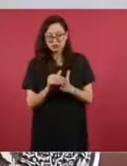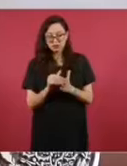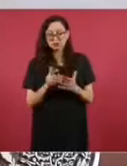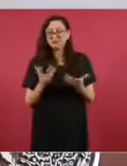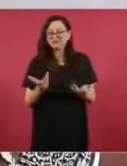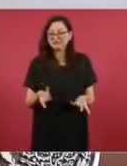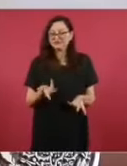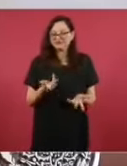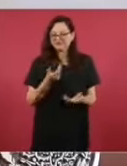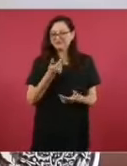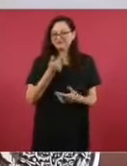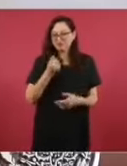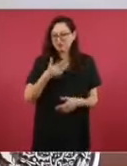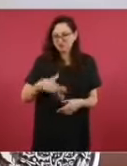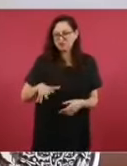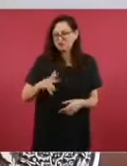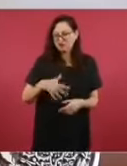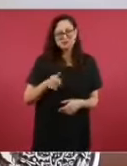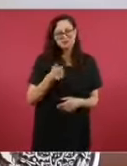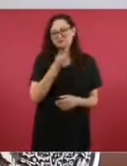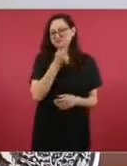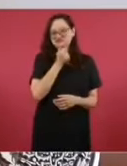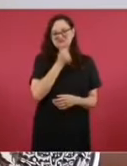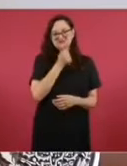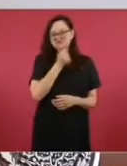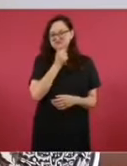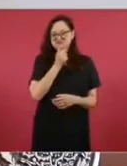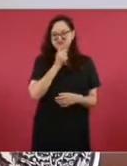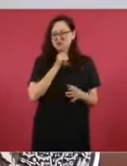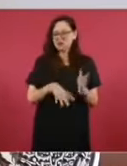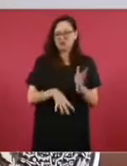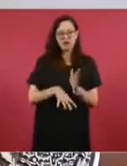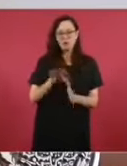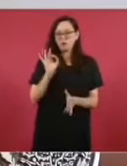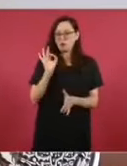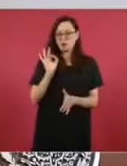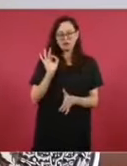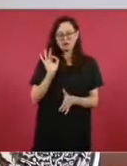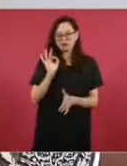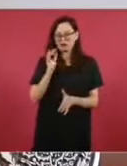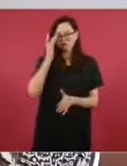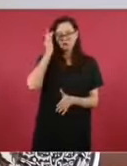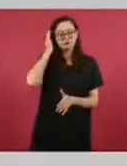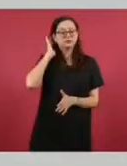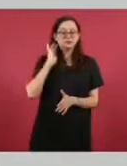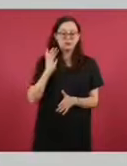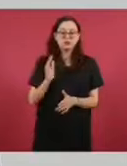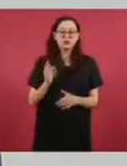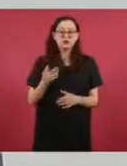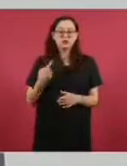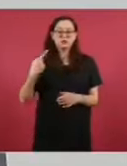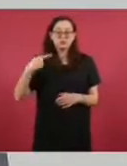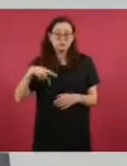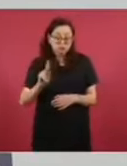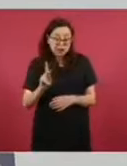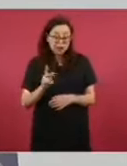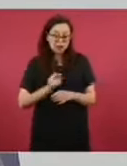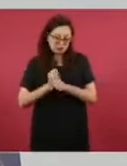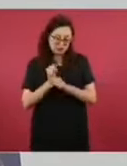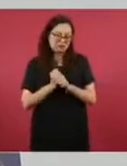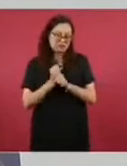están en proceso de análisis para su acreditación o no, por parte de las instancias